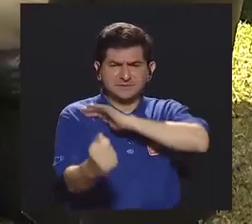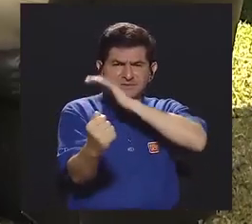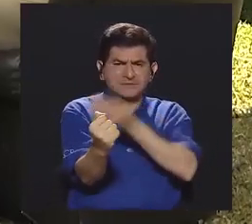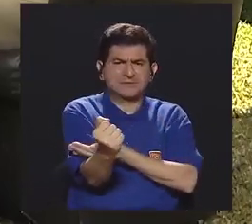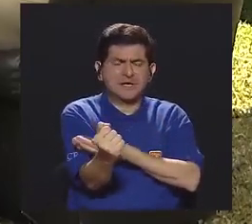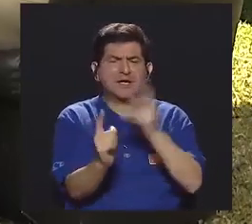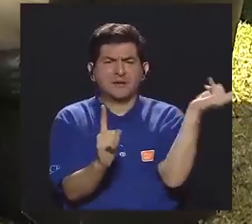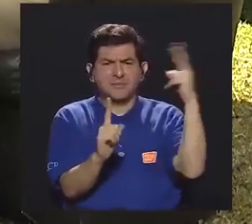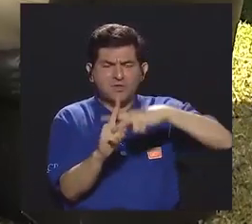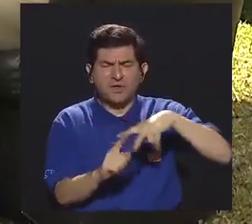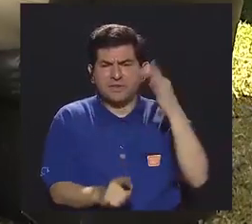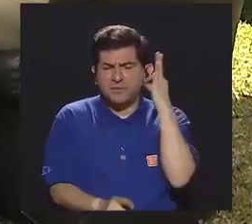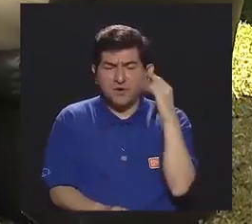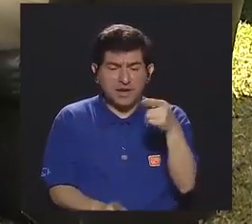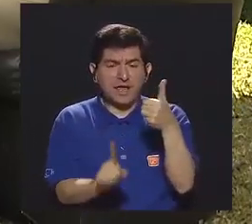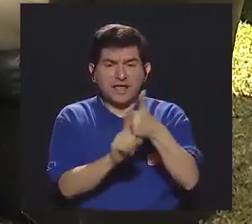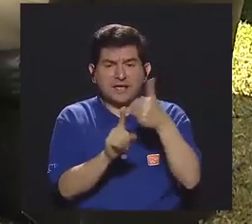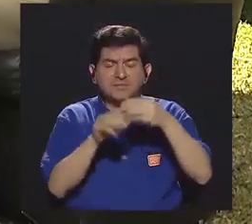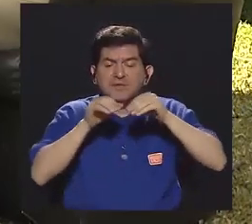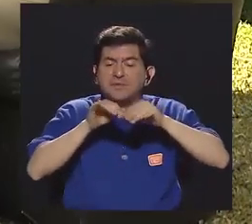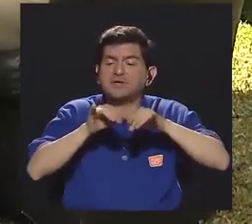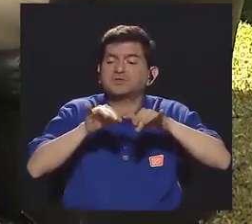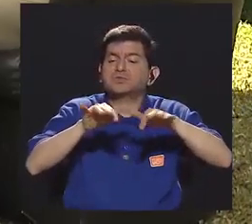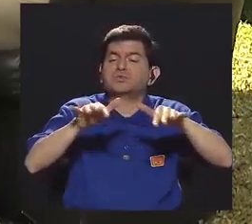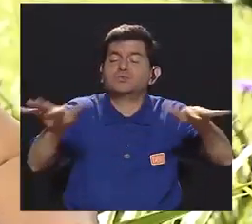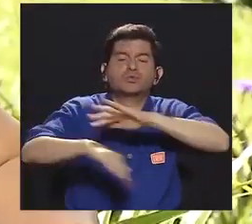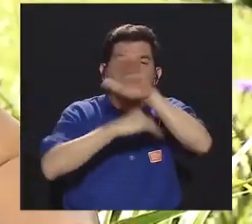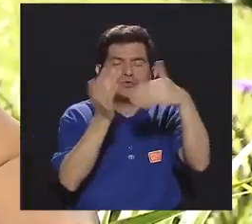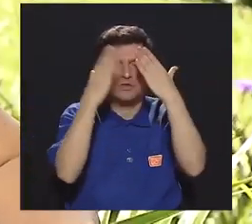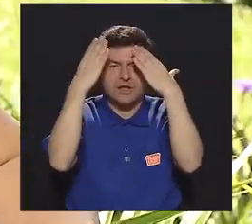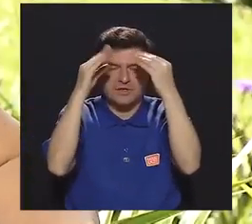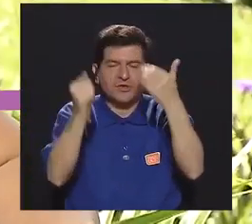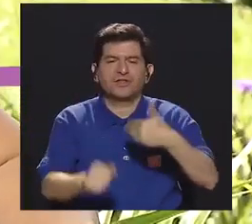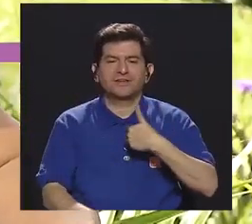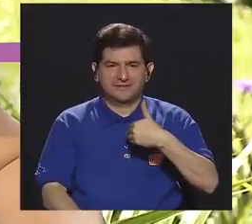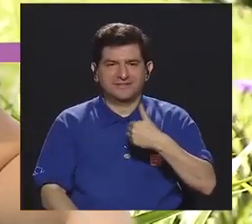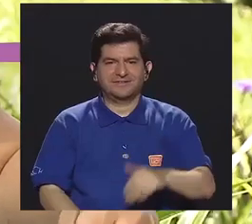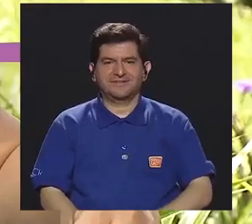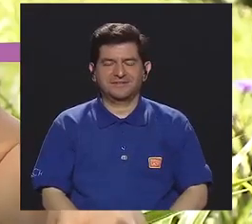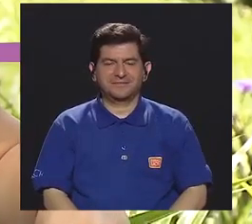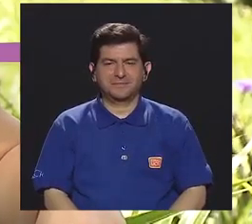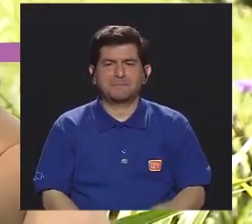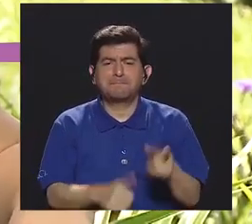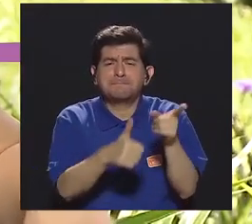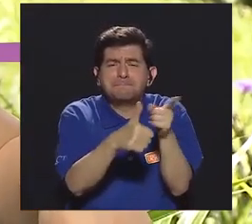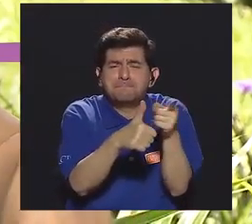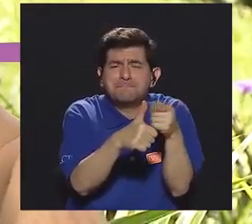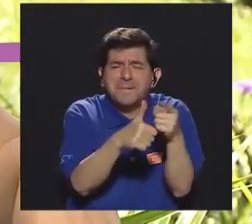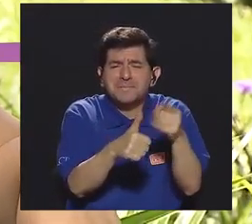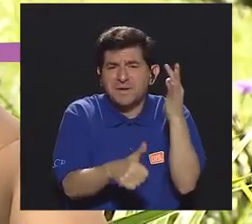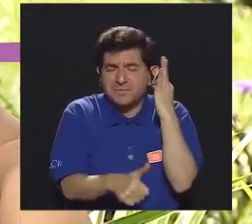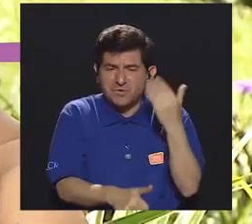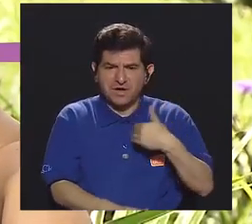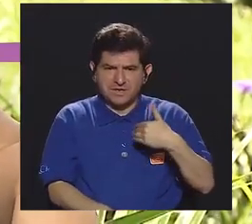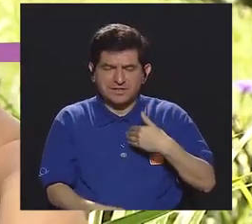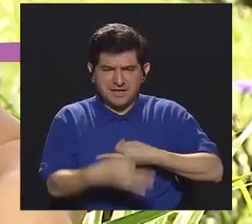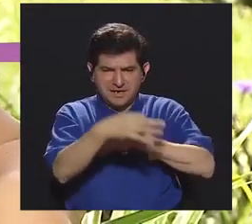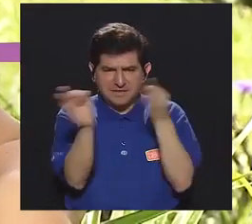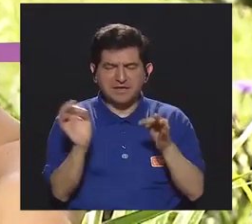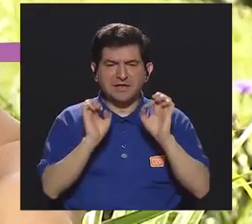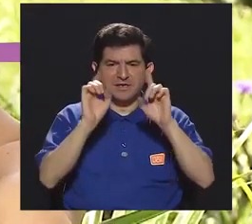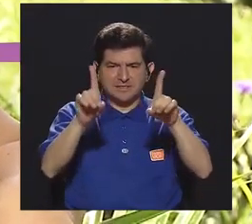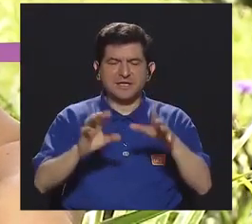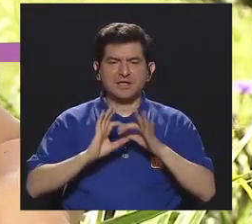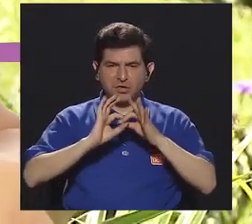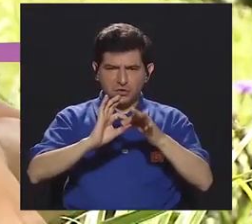el empoderamiento de las mujeres y que ellas mismas son propagadoras ahora de toda la información que tienen. Entonces, las primeras chicas que recibieron los